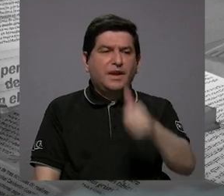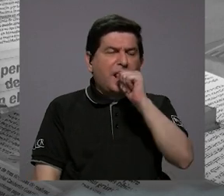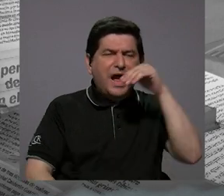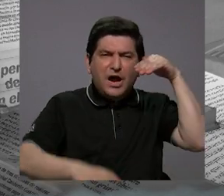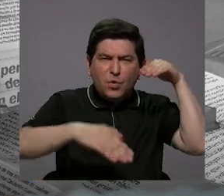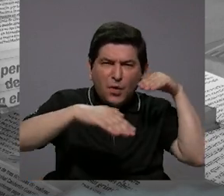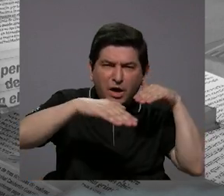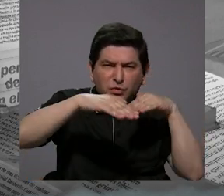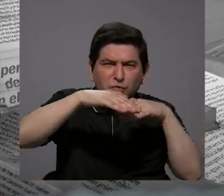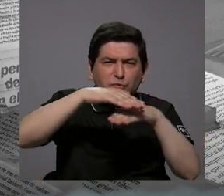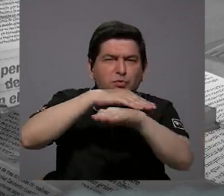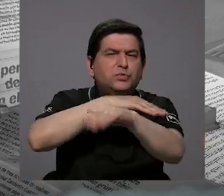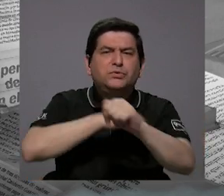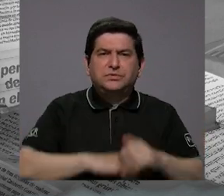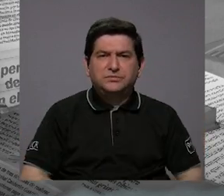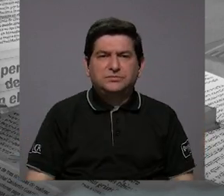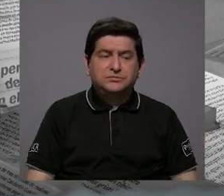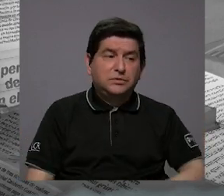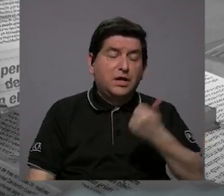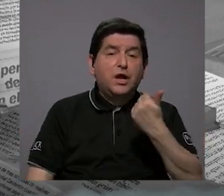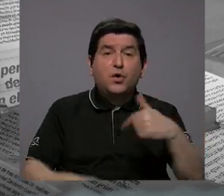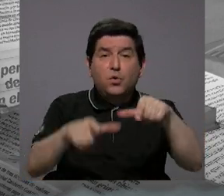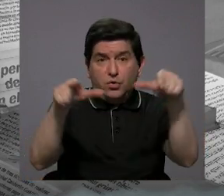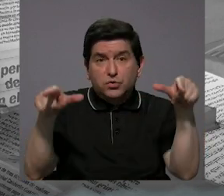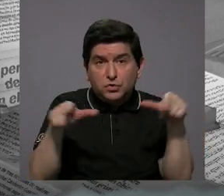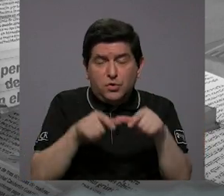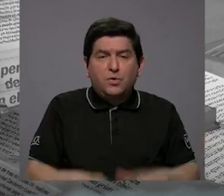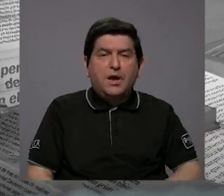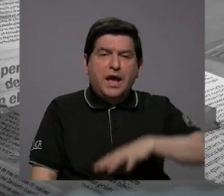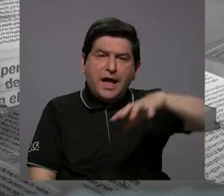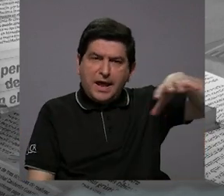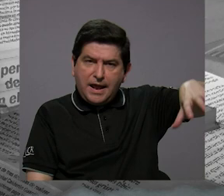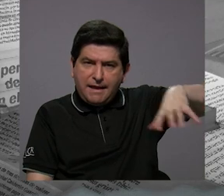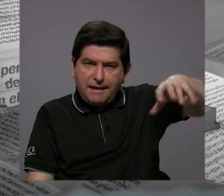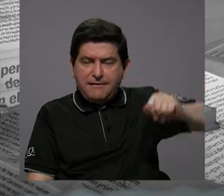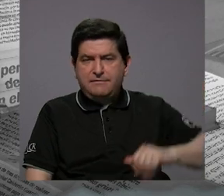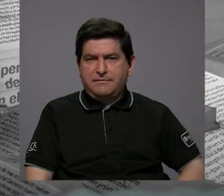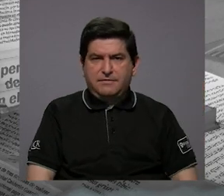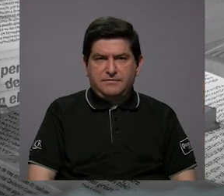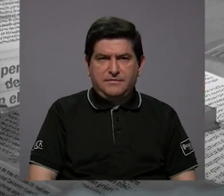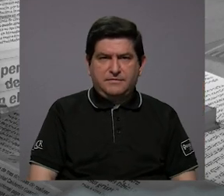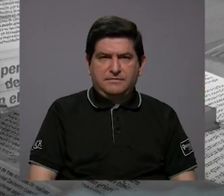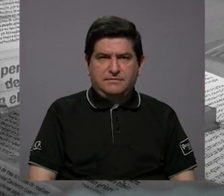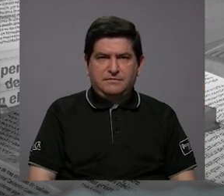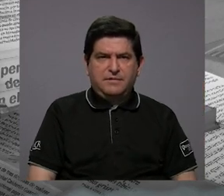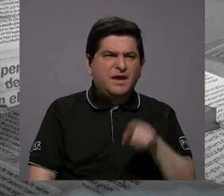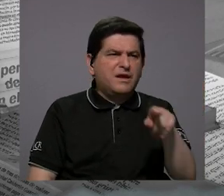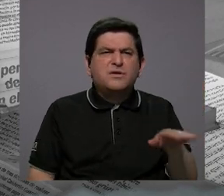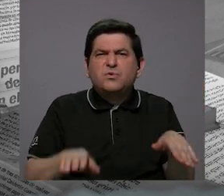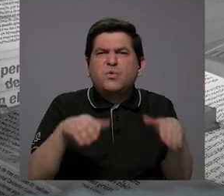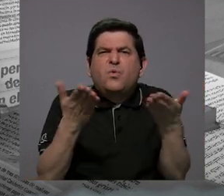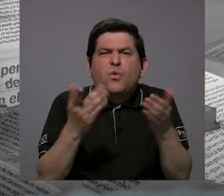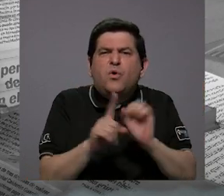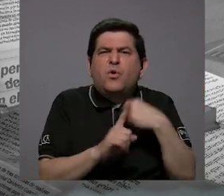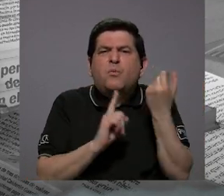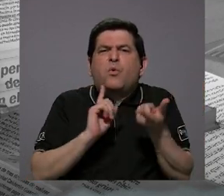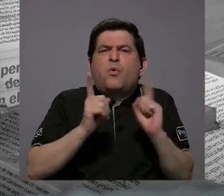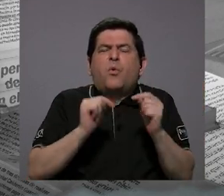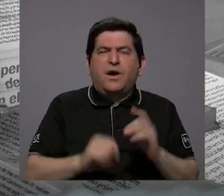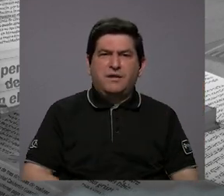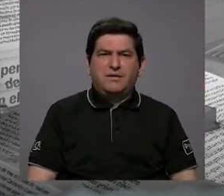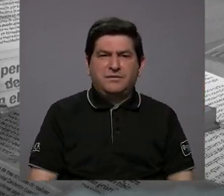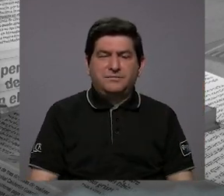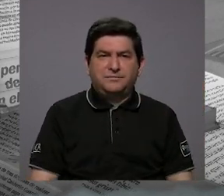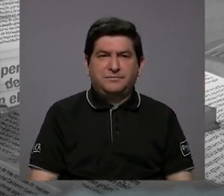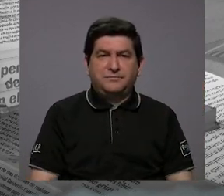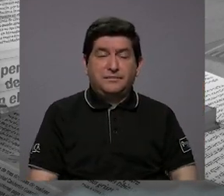las aguas subterráneas, en otras partes, en el Caribe, ¿cómo se encuentran? ¿En qué estado